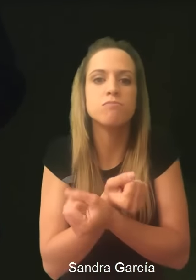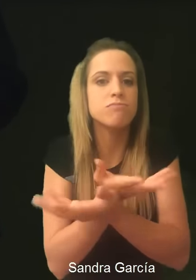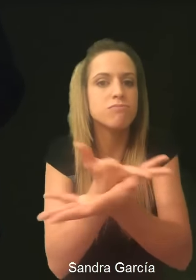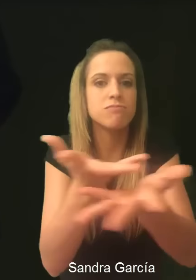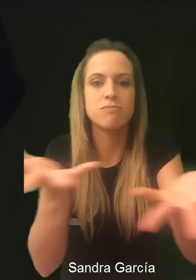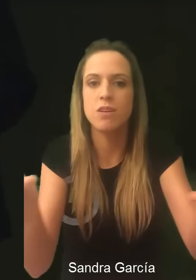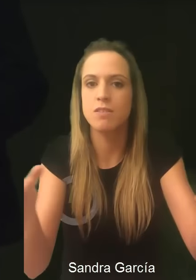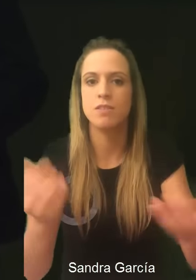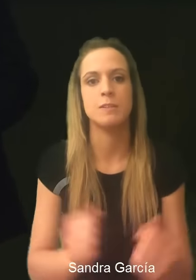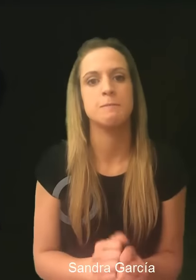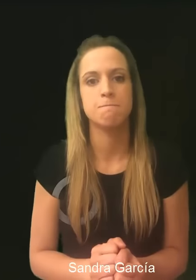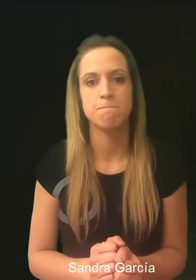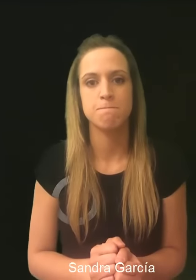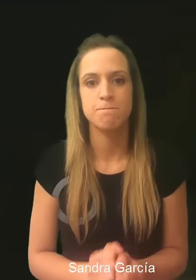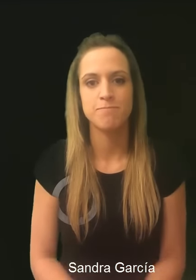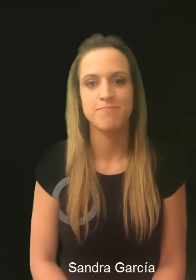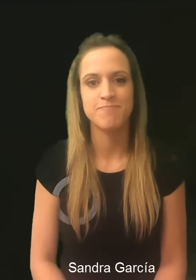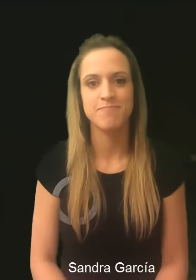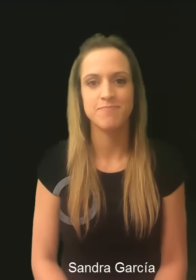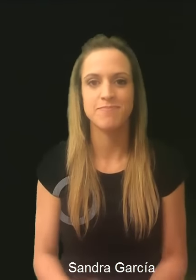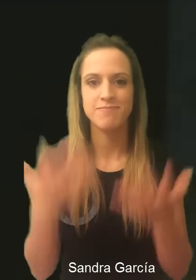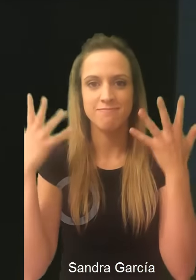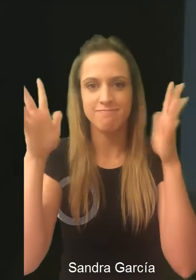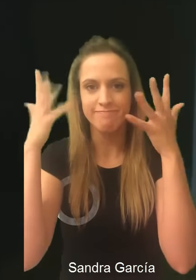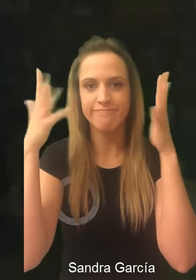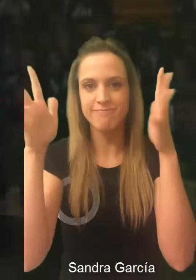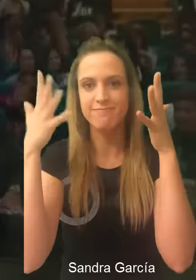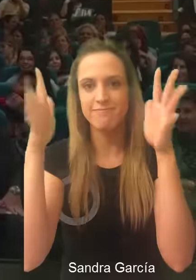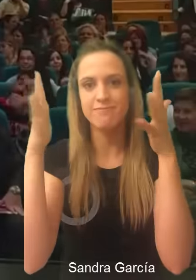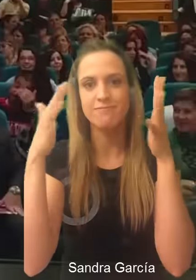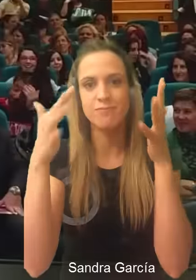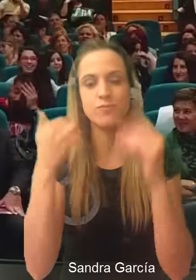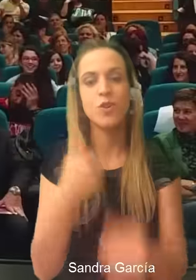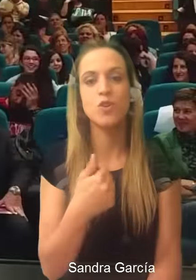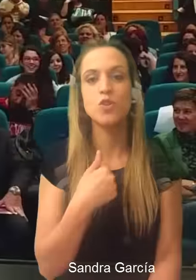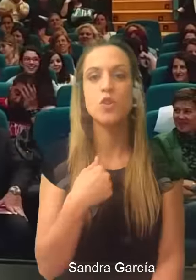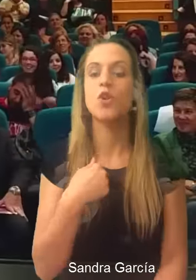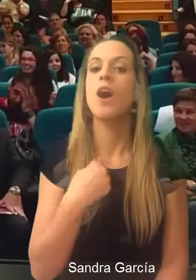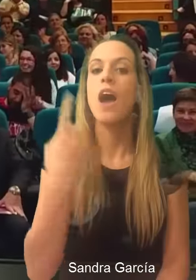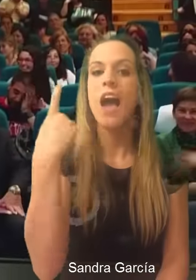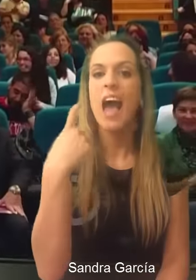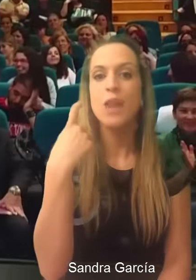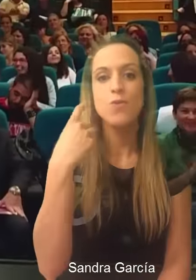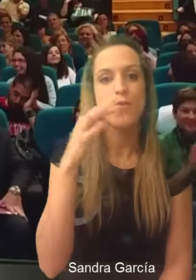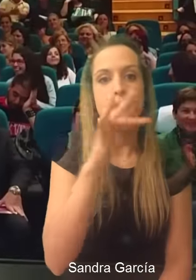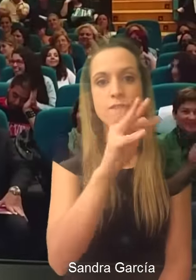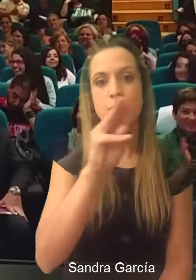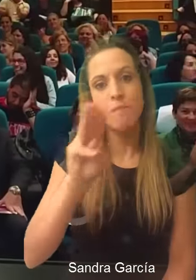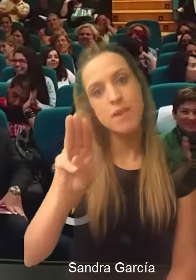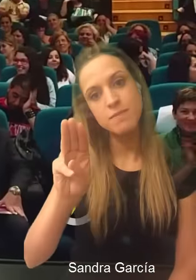a ceder mi energía hoy aquí, con vosotros, ¿eh? Vosotras. Yo soy alumno de FP.